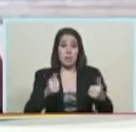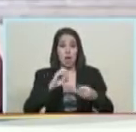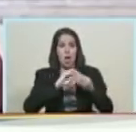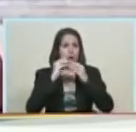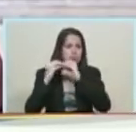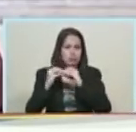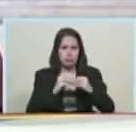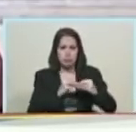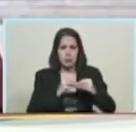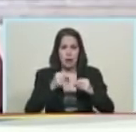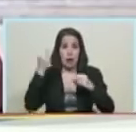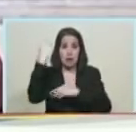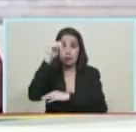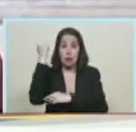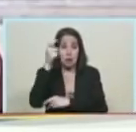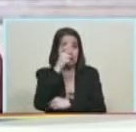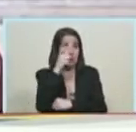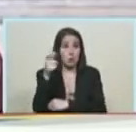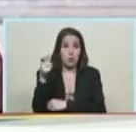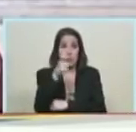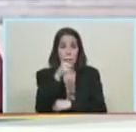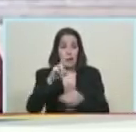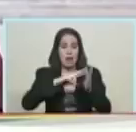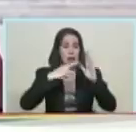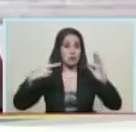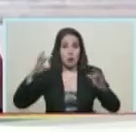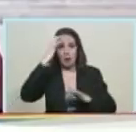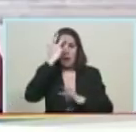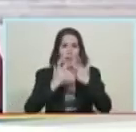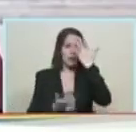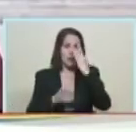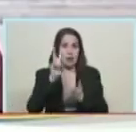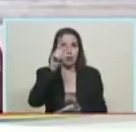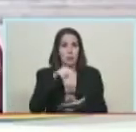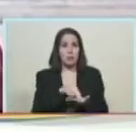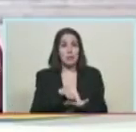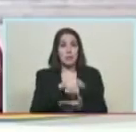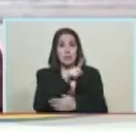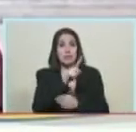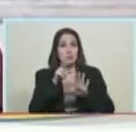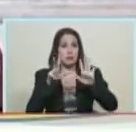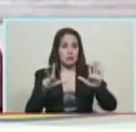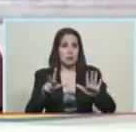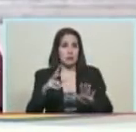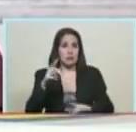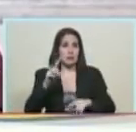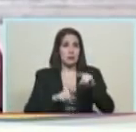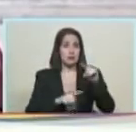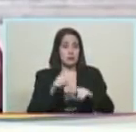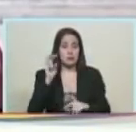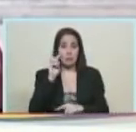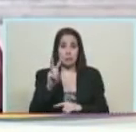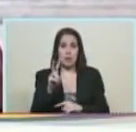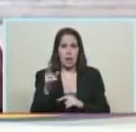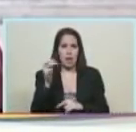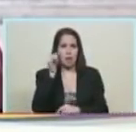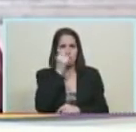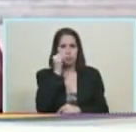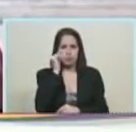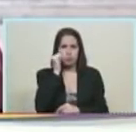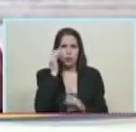operativo nacional de seguridad y recreación carnavales 2018 y voy a hacer un pase a la Orinoquia allá